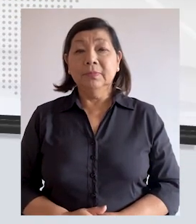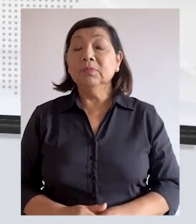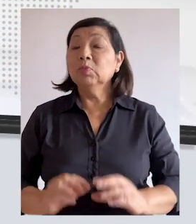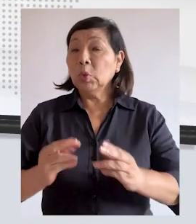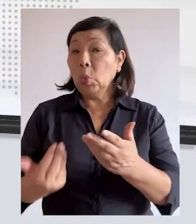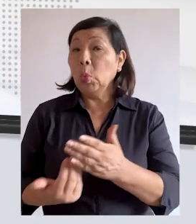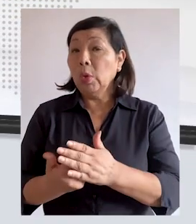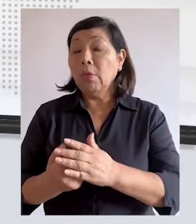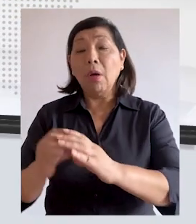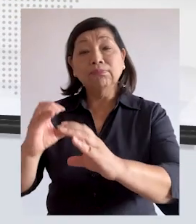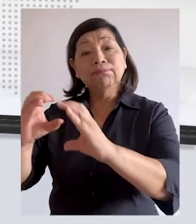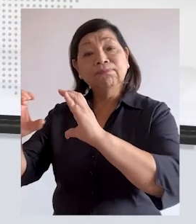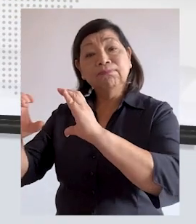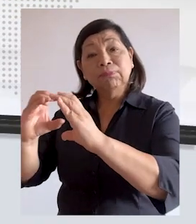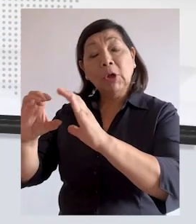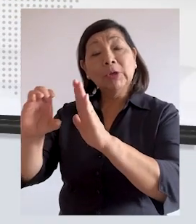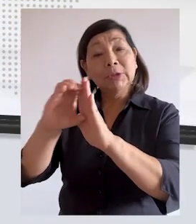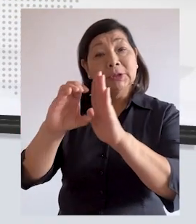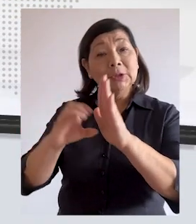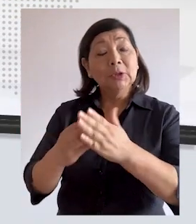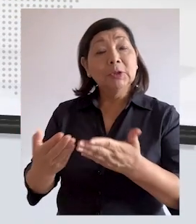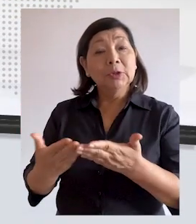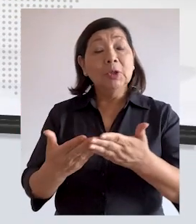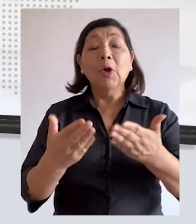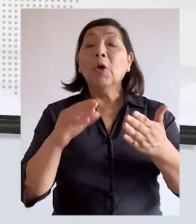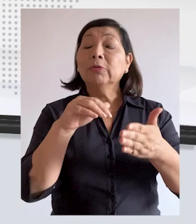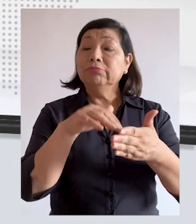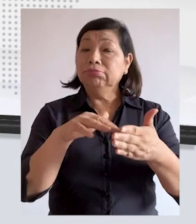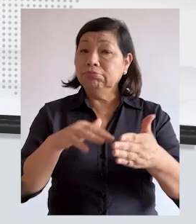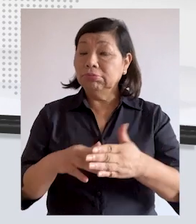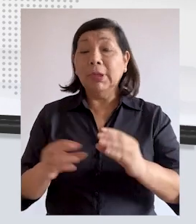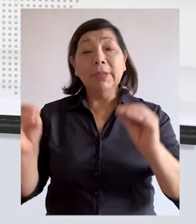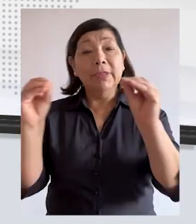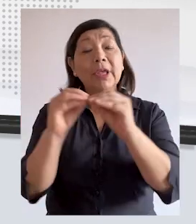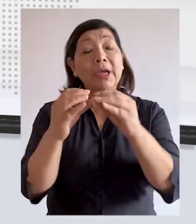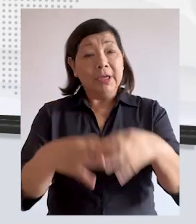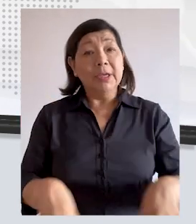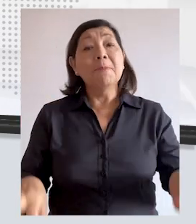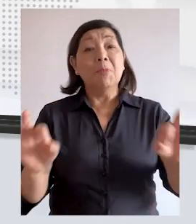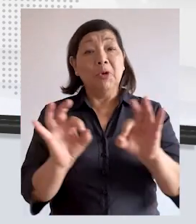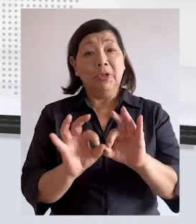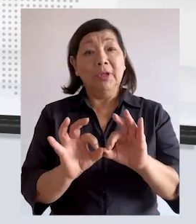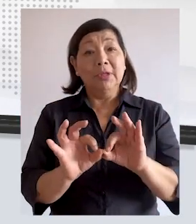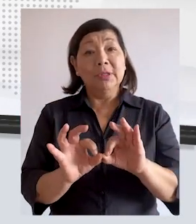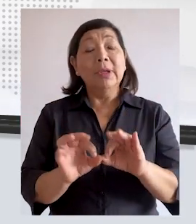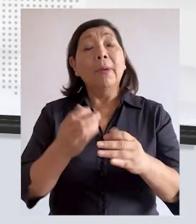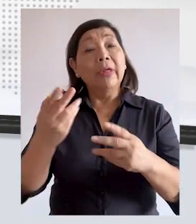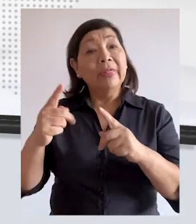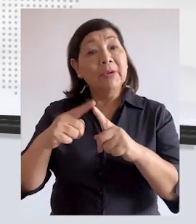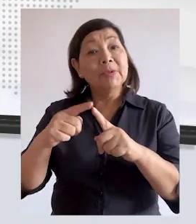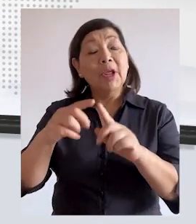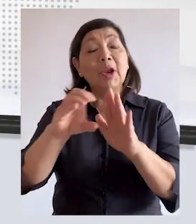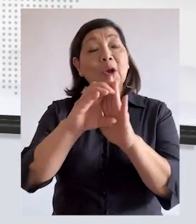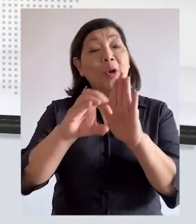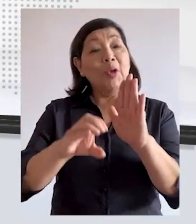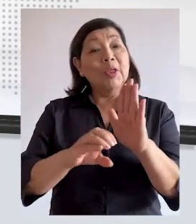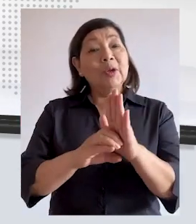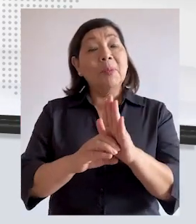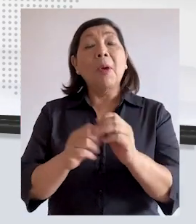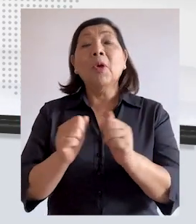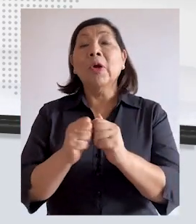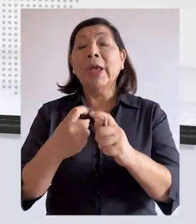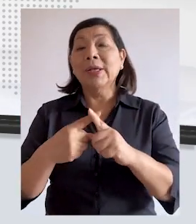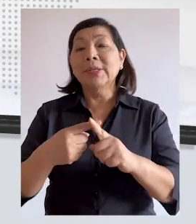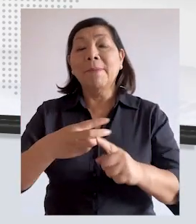En un nuevo coloquio constitucional, el Centro de Estudios Constitucionales abordó la importancia y el rol de los tribunales constitucionales